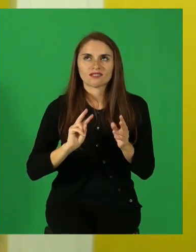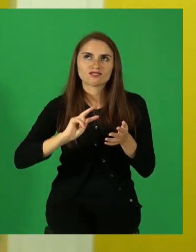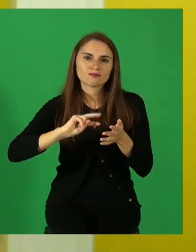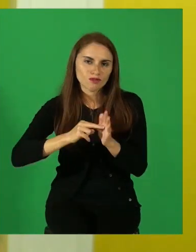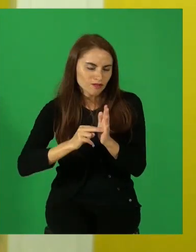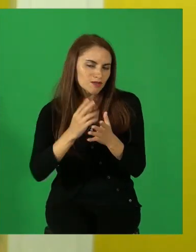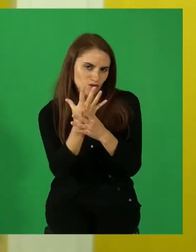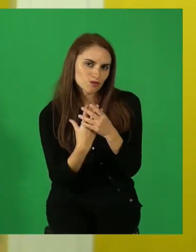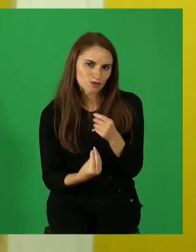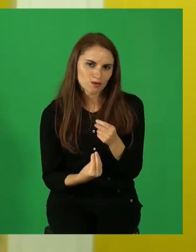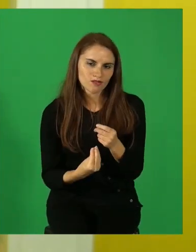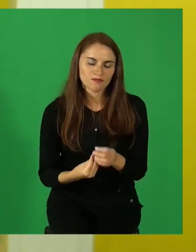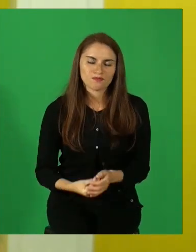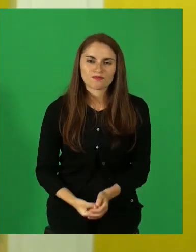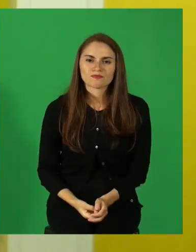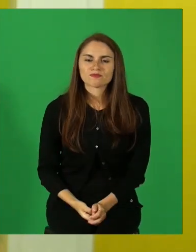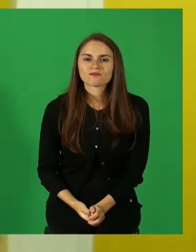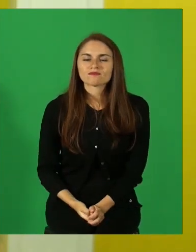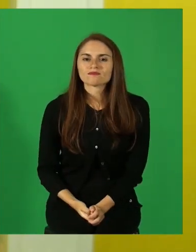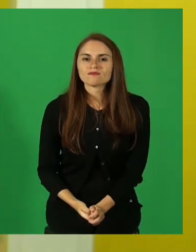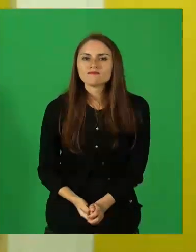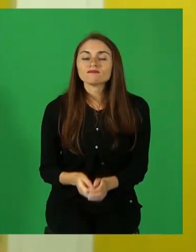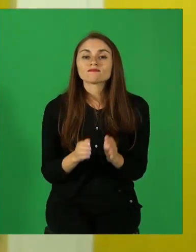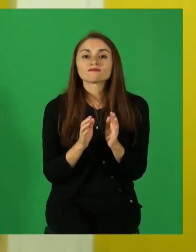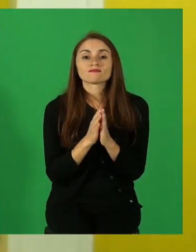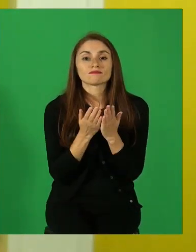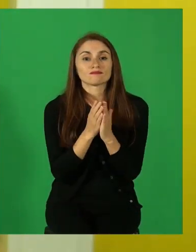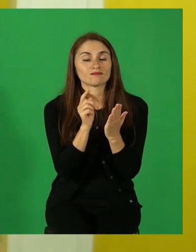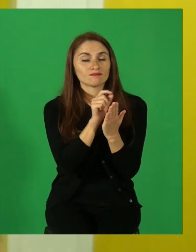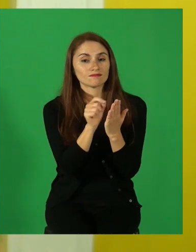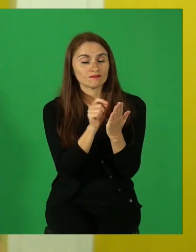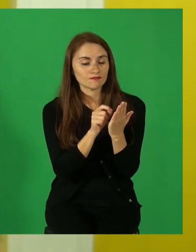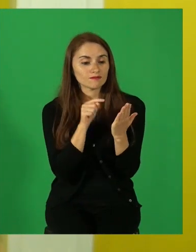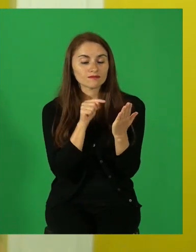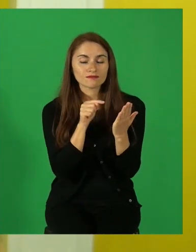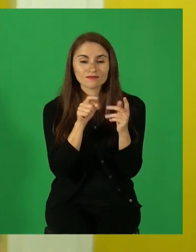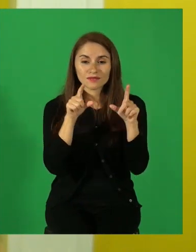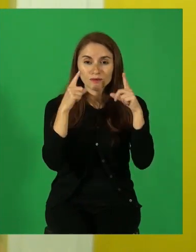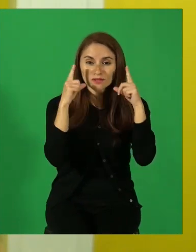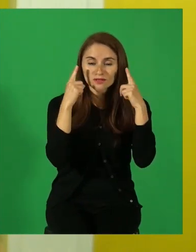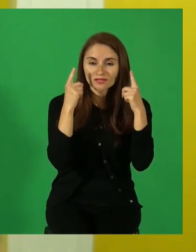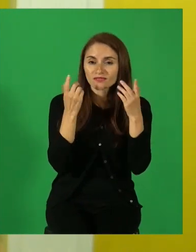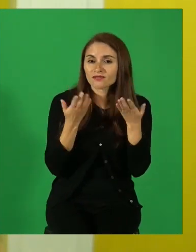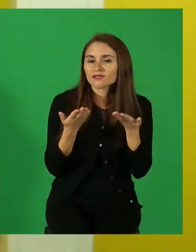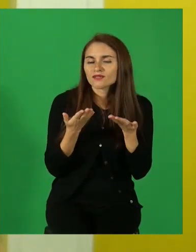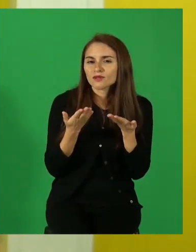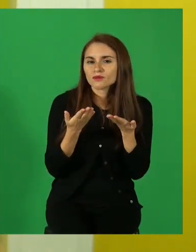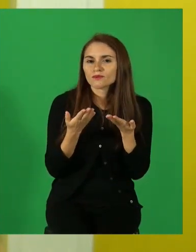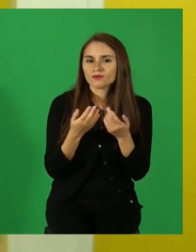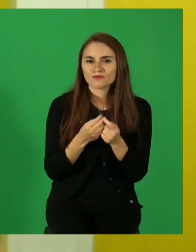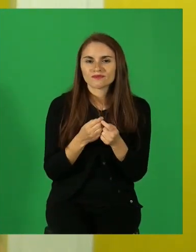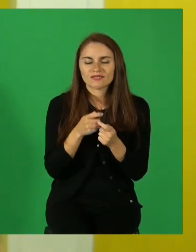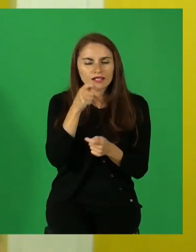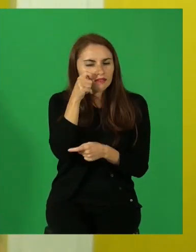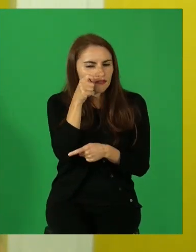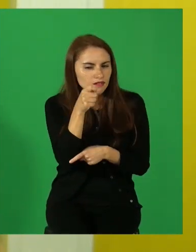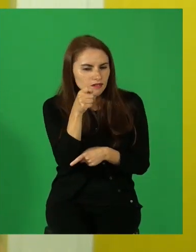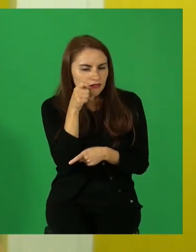policiales. En la literatura, este personaje tipo es el detective.